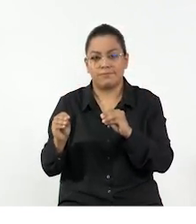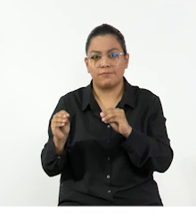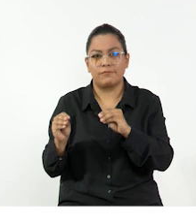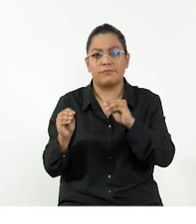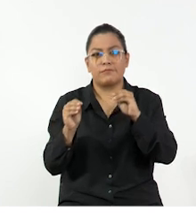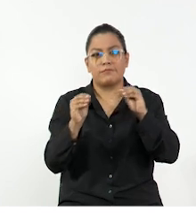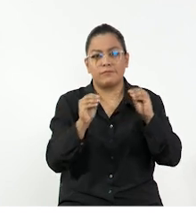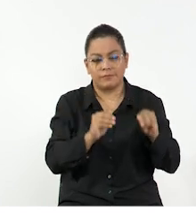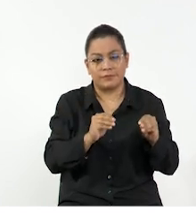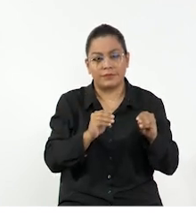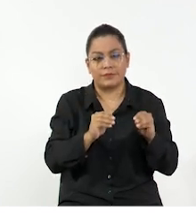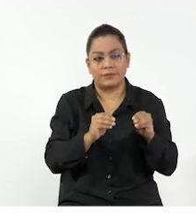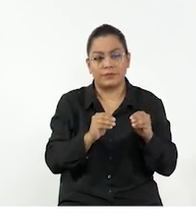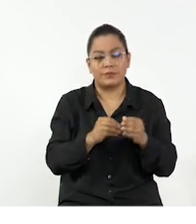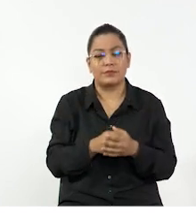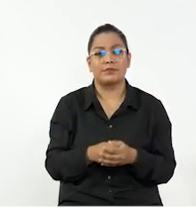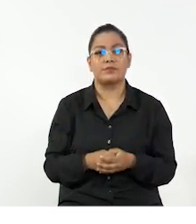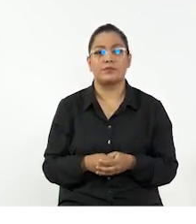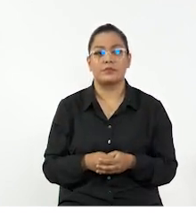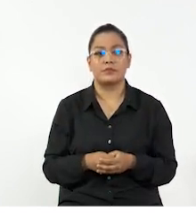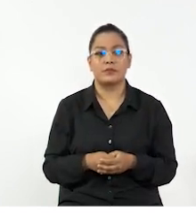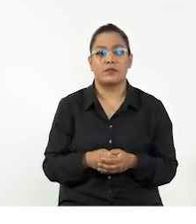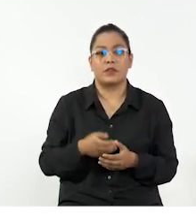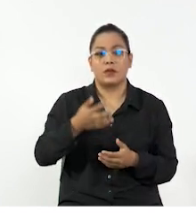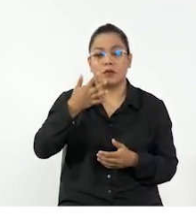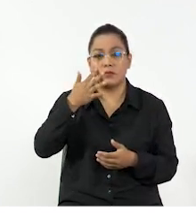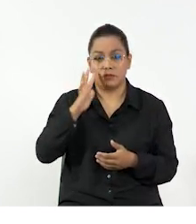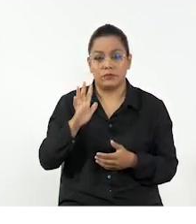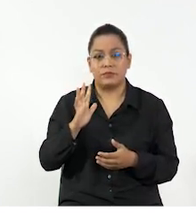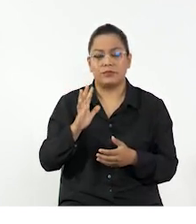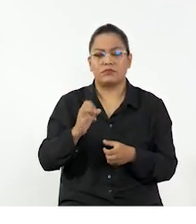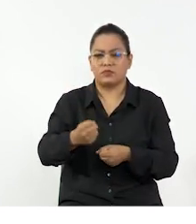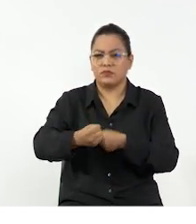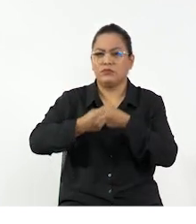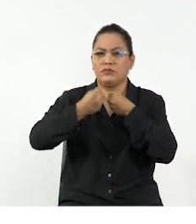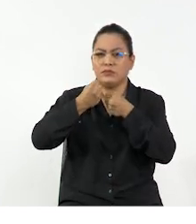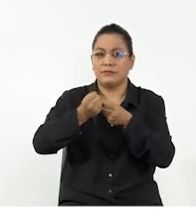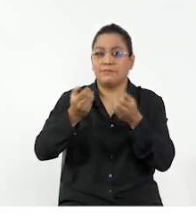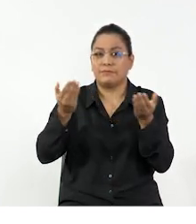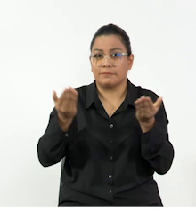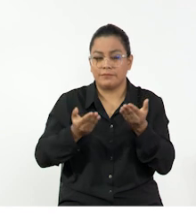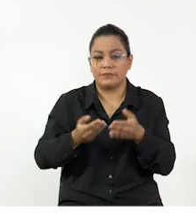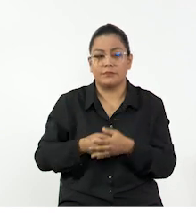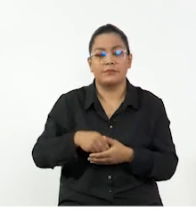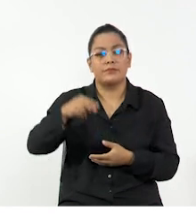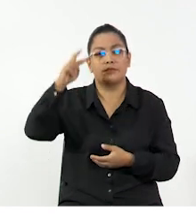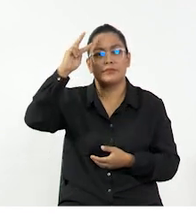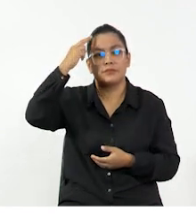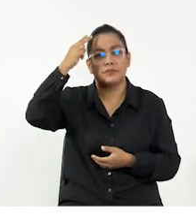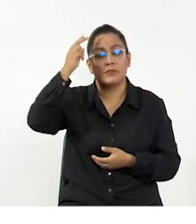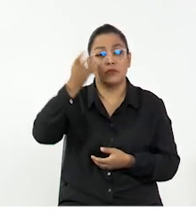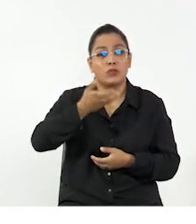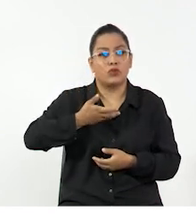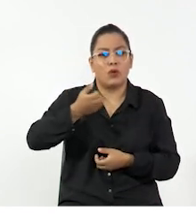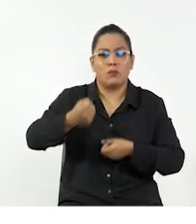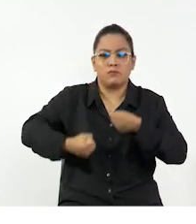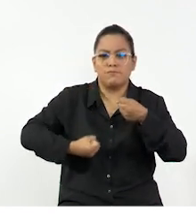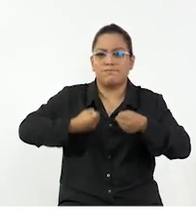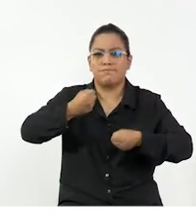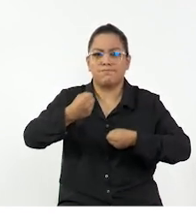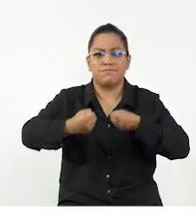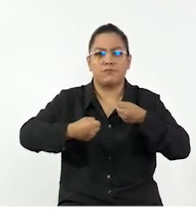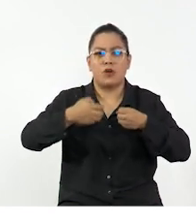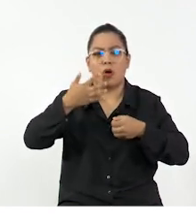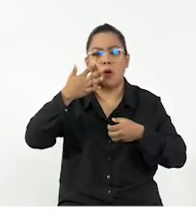desplazamiento de su masa en total, en particular del centro de masa, cuando se aplica una fuerza. Es decir, cuando